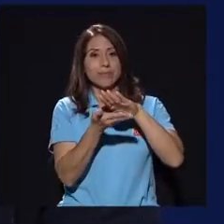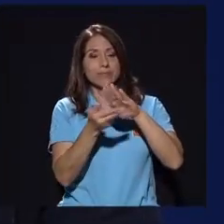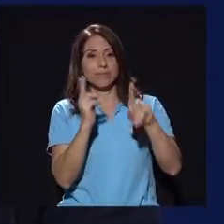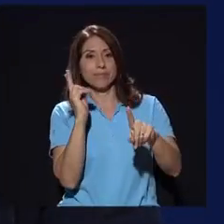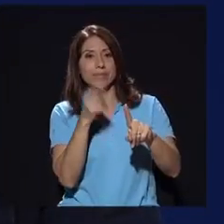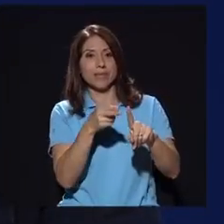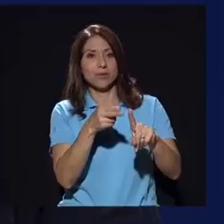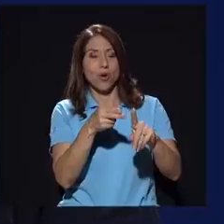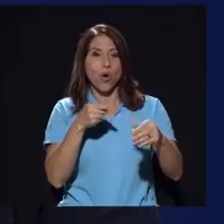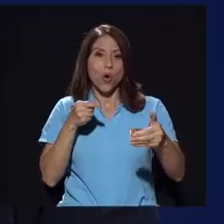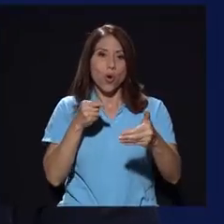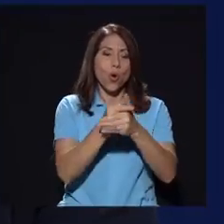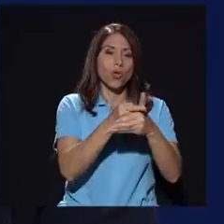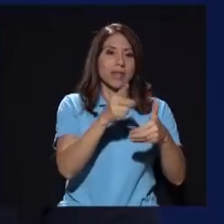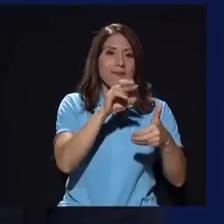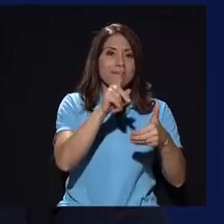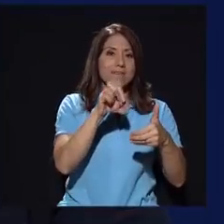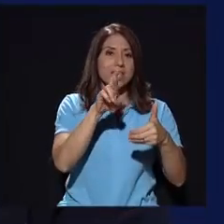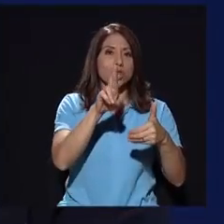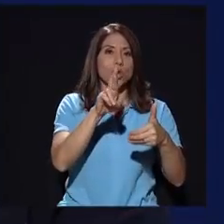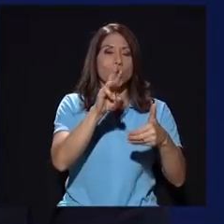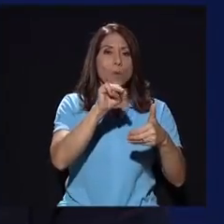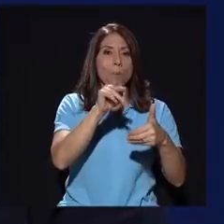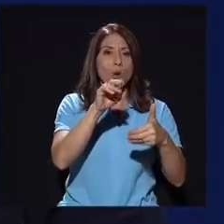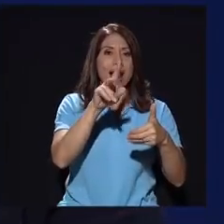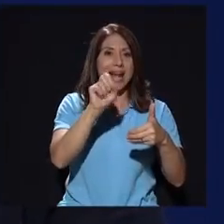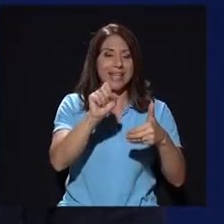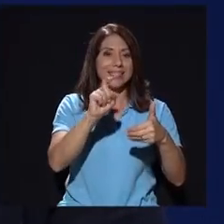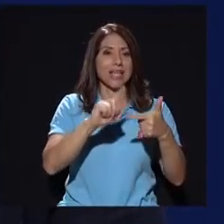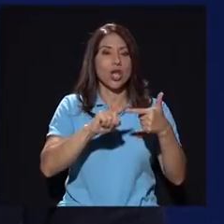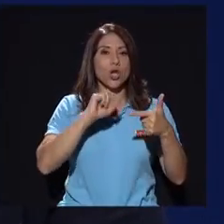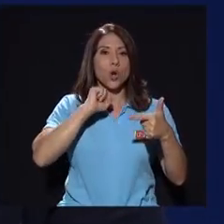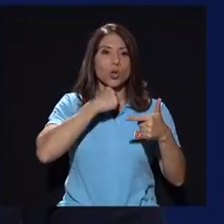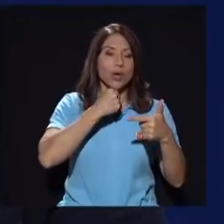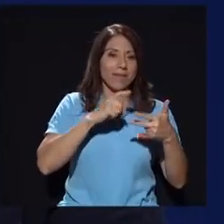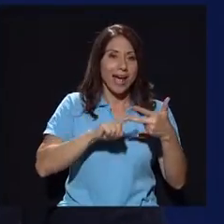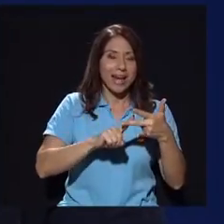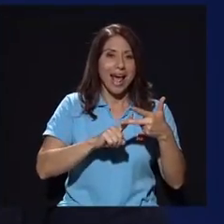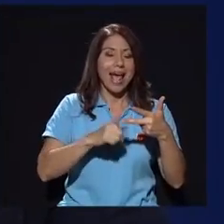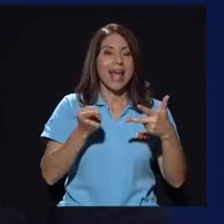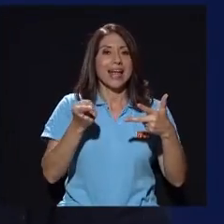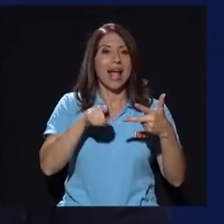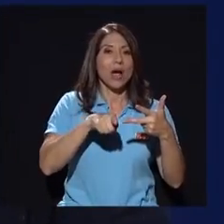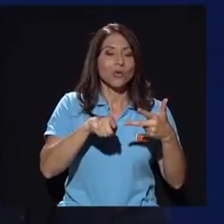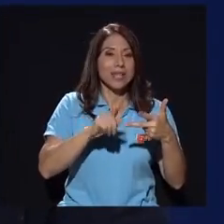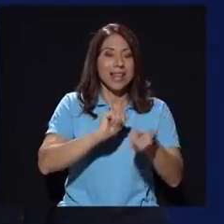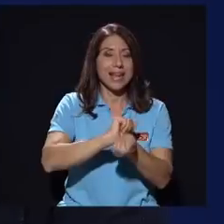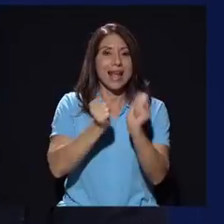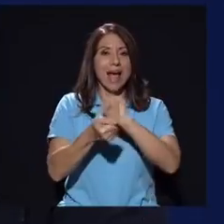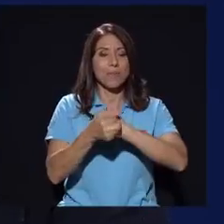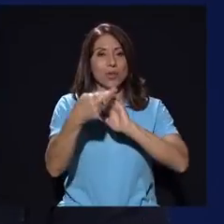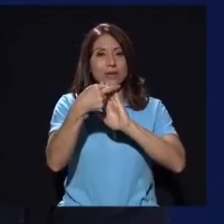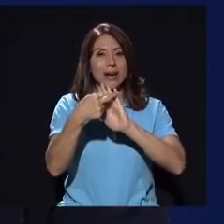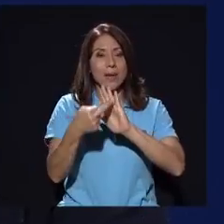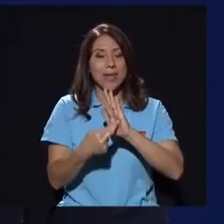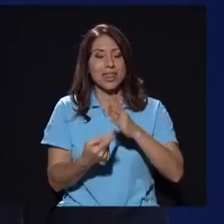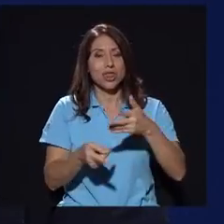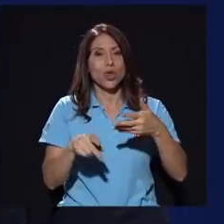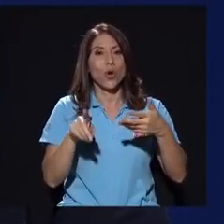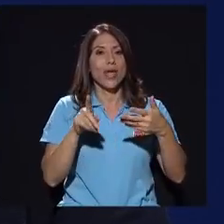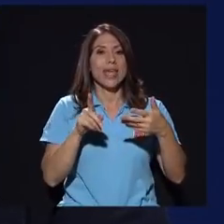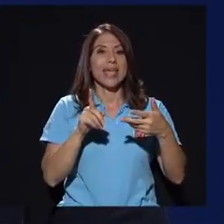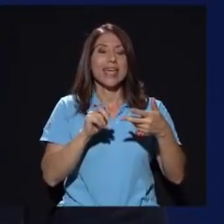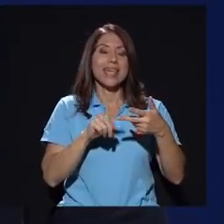contra Don Víctor Morales Zapata y Otto Guevara, se llevaba la causa del cambio al reglamento y además se llevaba la causa